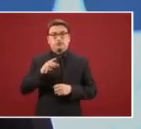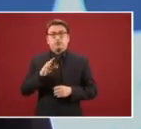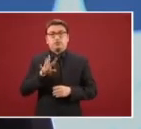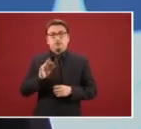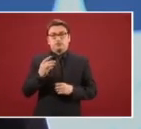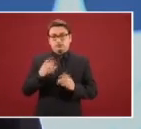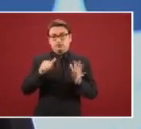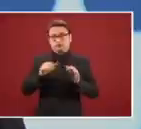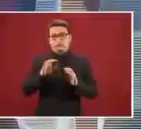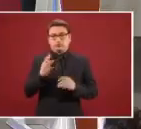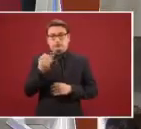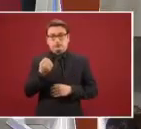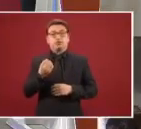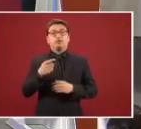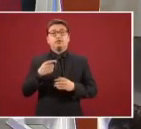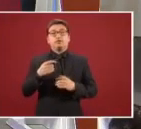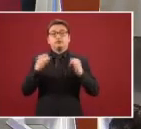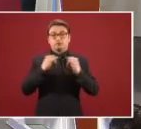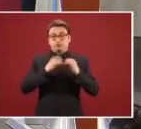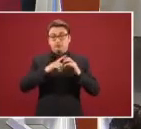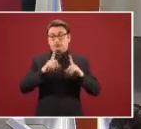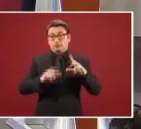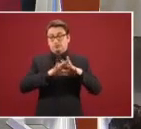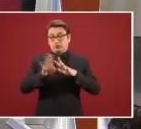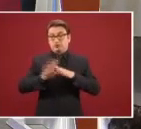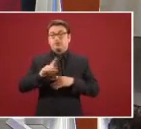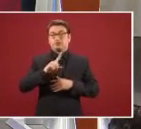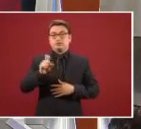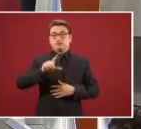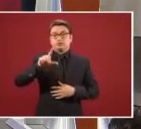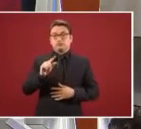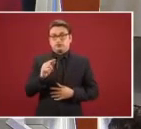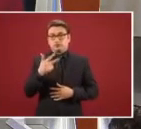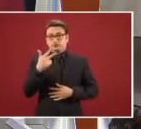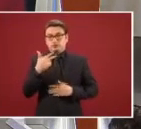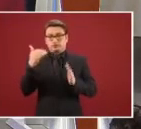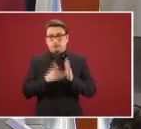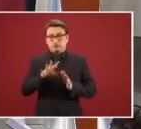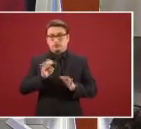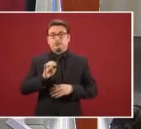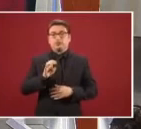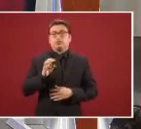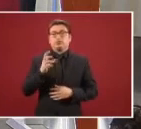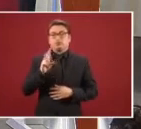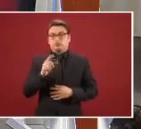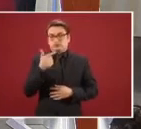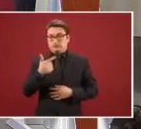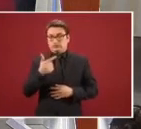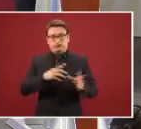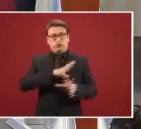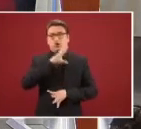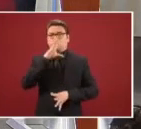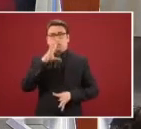y el Instituto Nacional de Migración 178 mil 437. El total